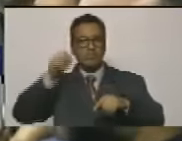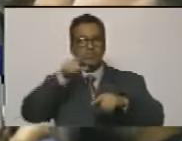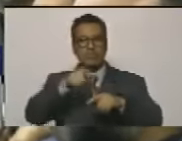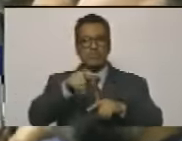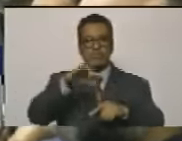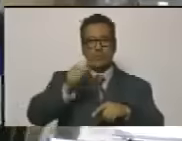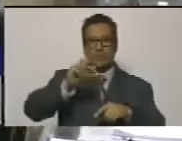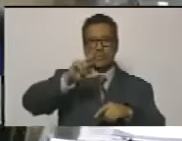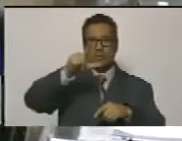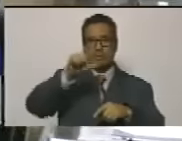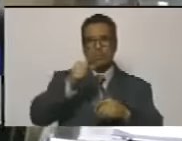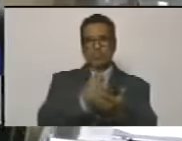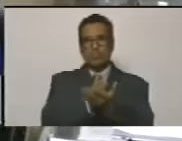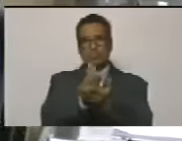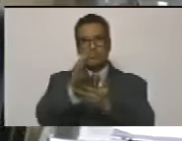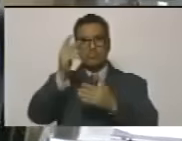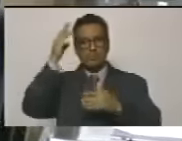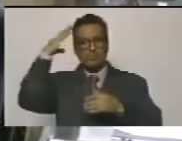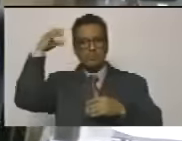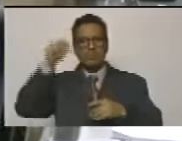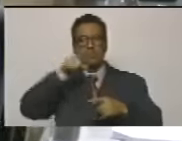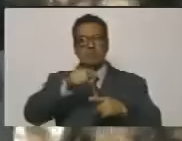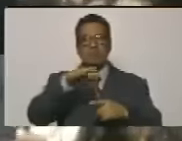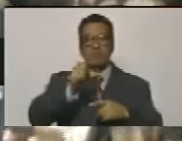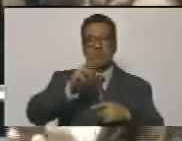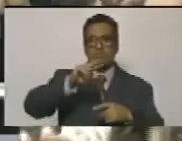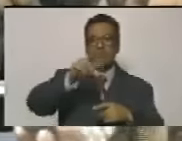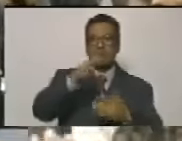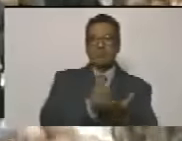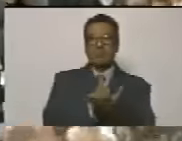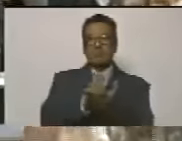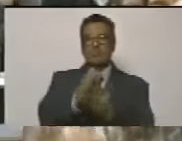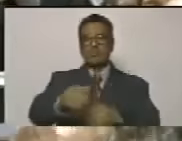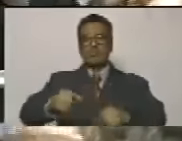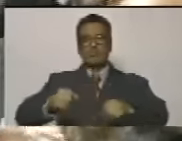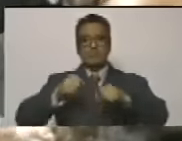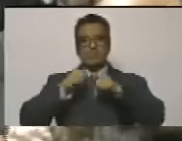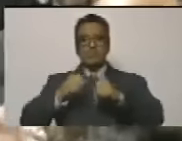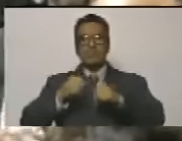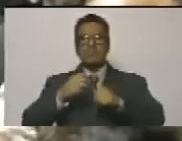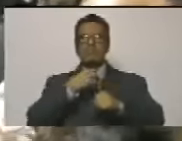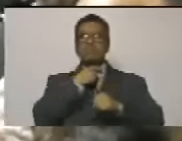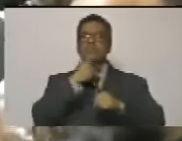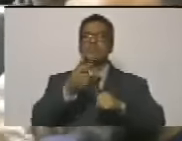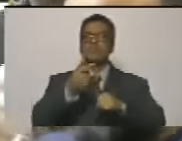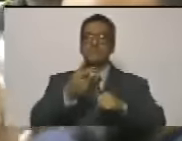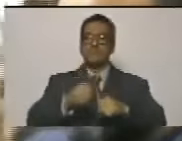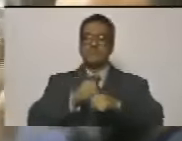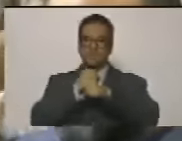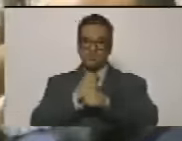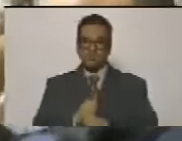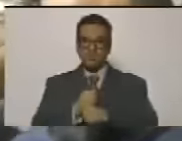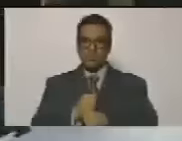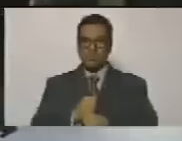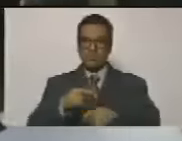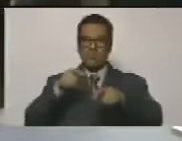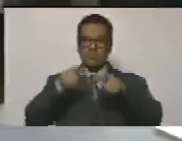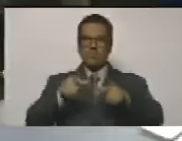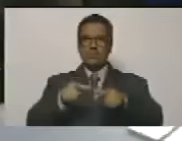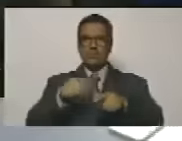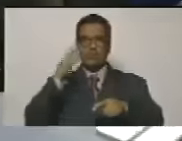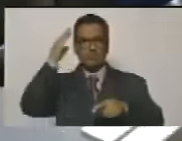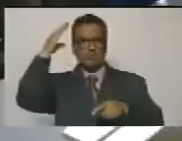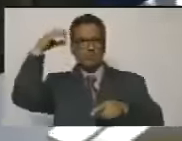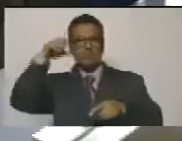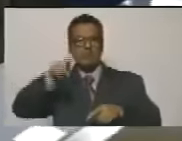ti Carlos Escarraja seguimos soñando. Por ti Carlos Escarraja seguimos siendo los militantes de la esperanza los militantes de los